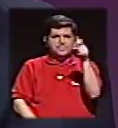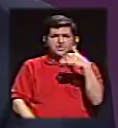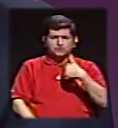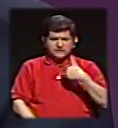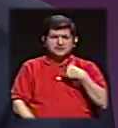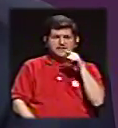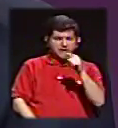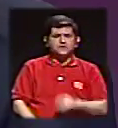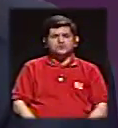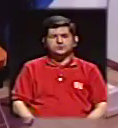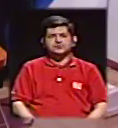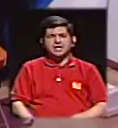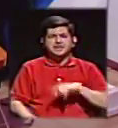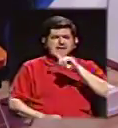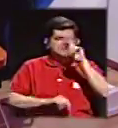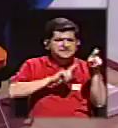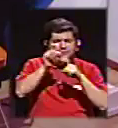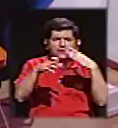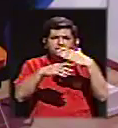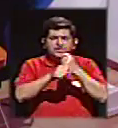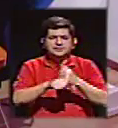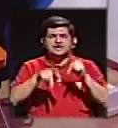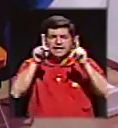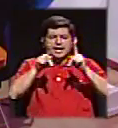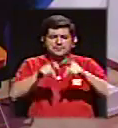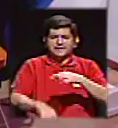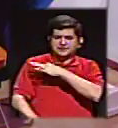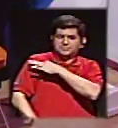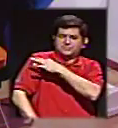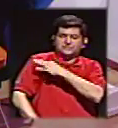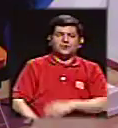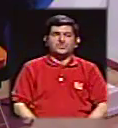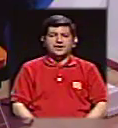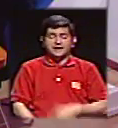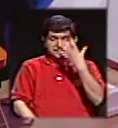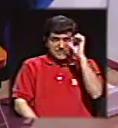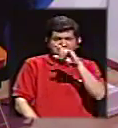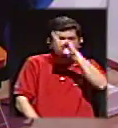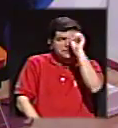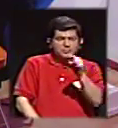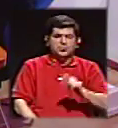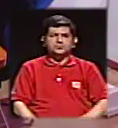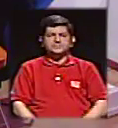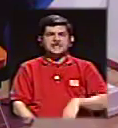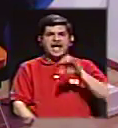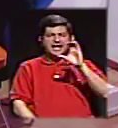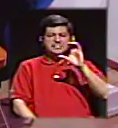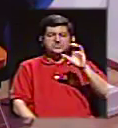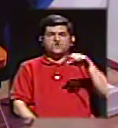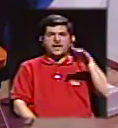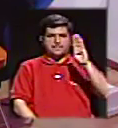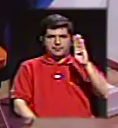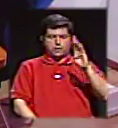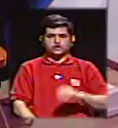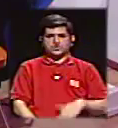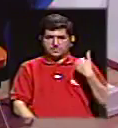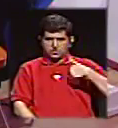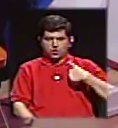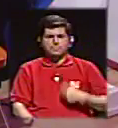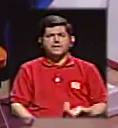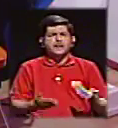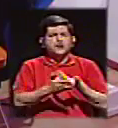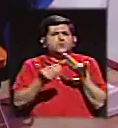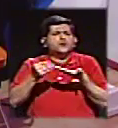han tenido el detalle de consultarles a nuestras invitadas. En el Facebook nos pregunta don Christopher Brose, ¿qué